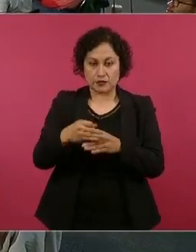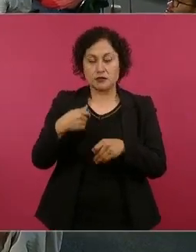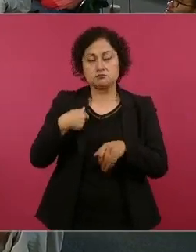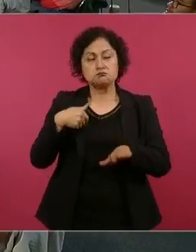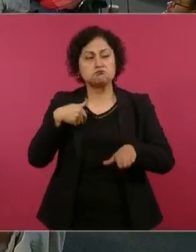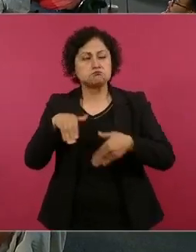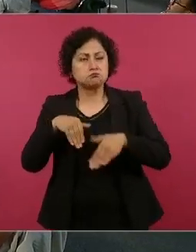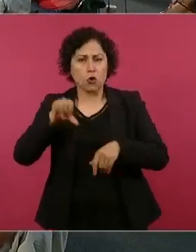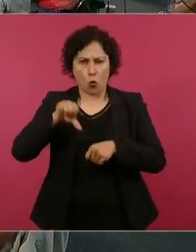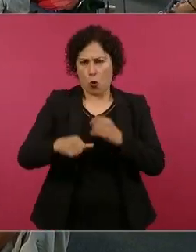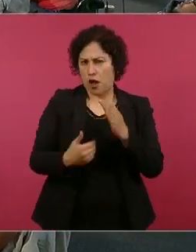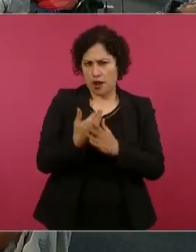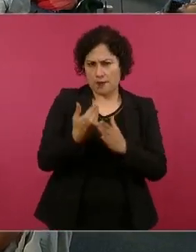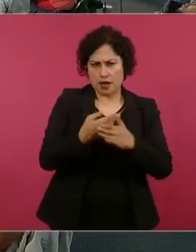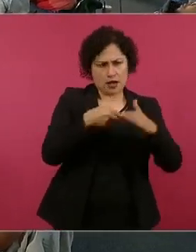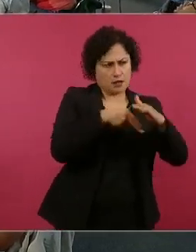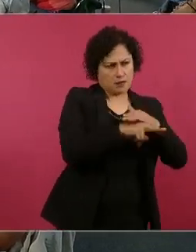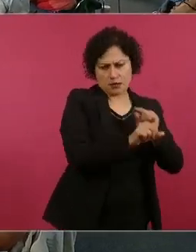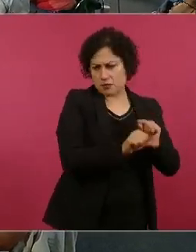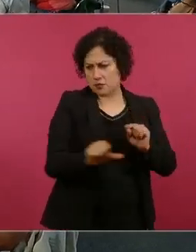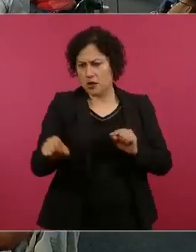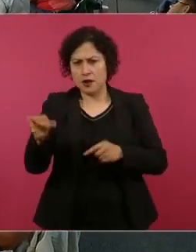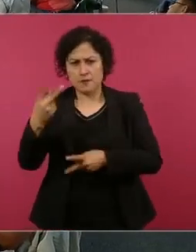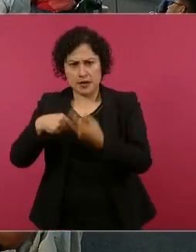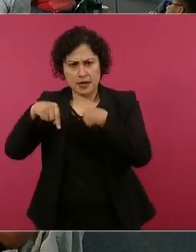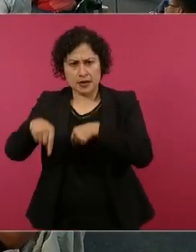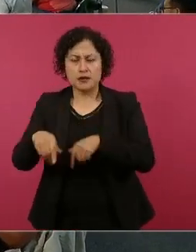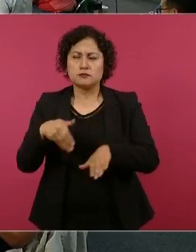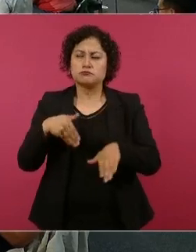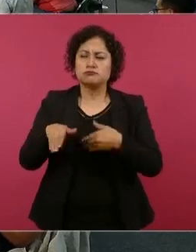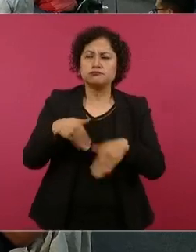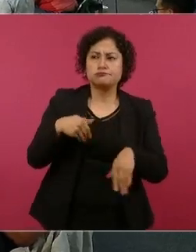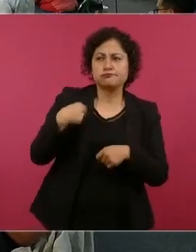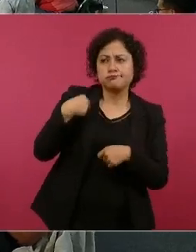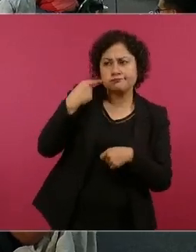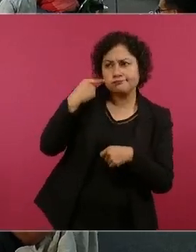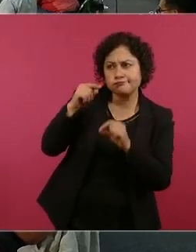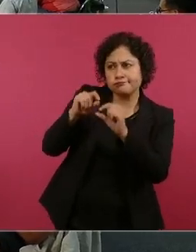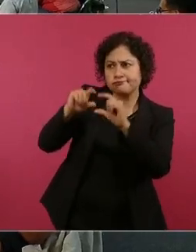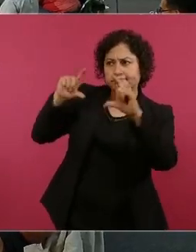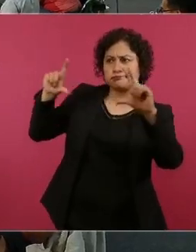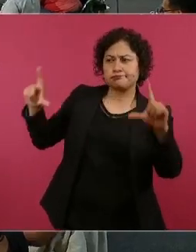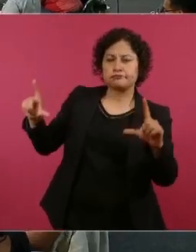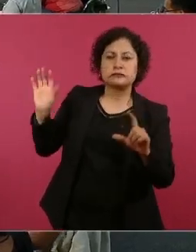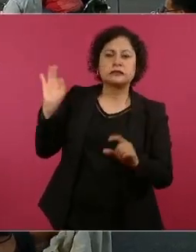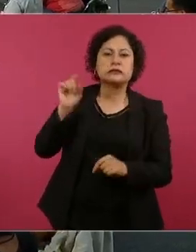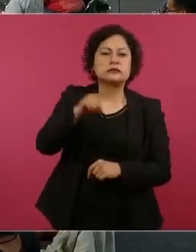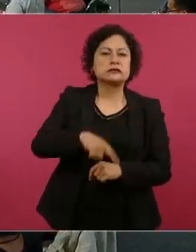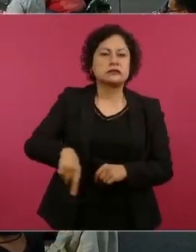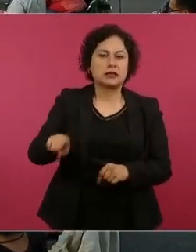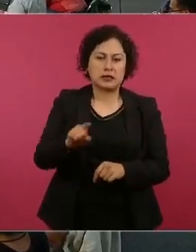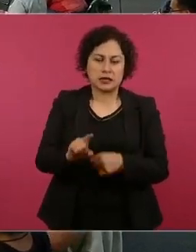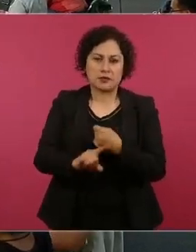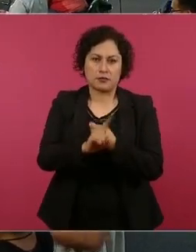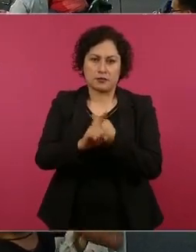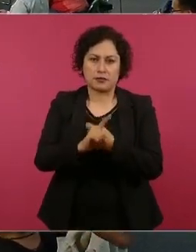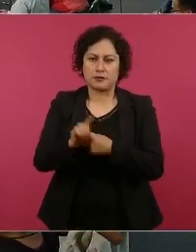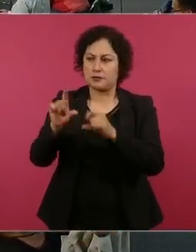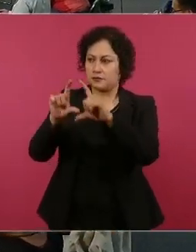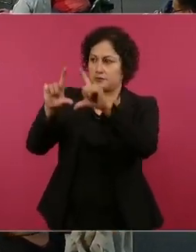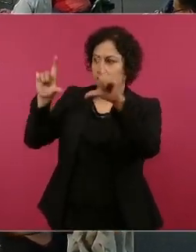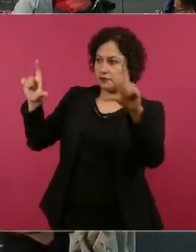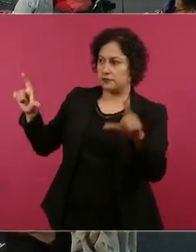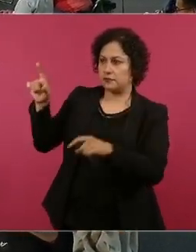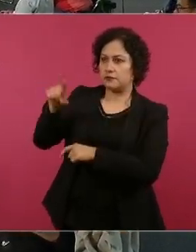por la mañana del metro aquí a La Mañanera, en la que tal vez le pueda molestar a usted o los colegas. Decía ¿y qué a los jóvenes de Ayotzinapa